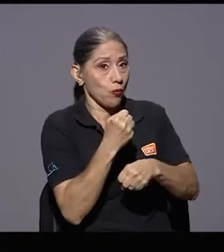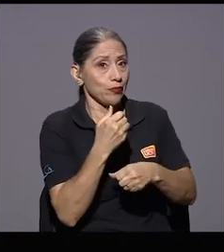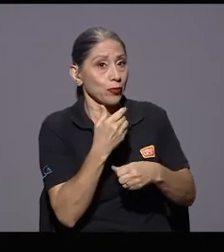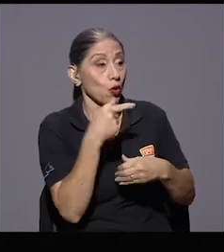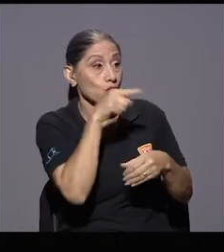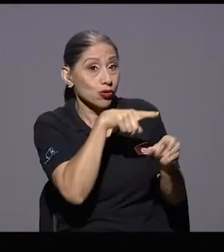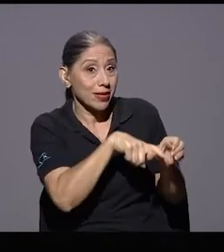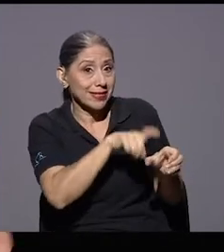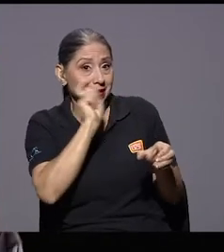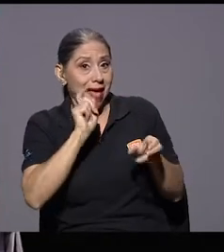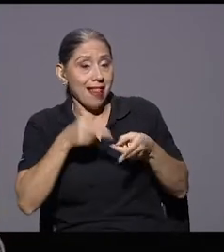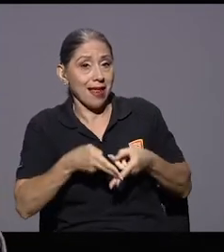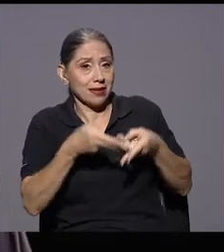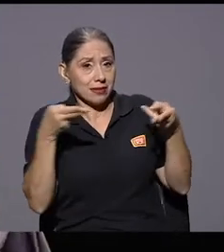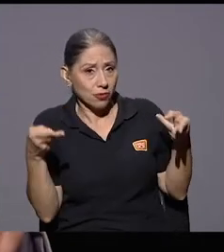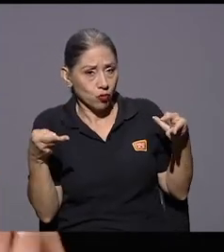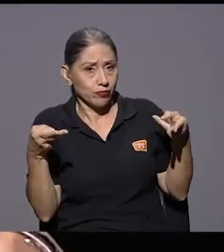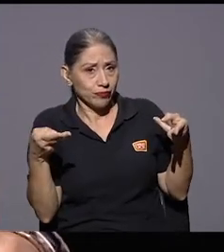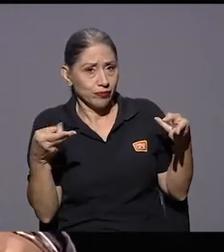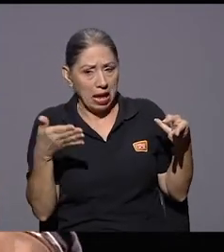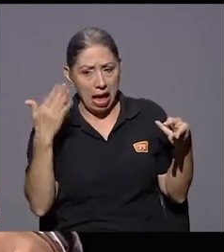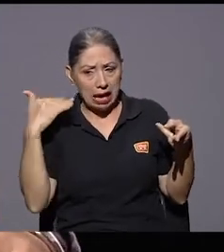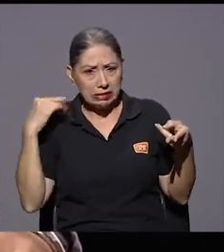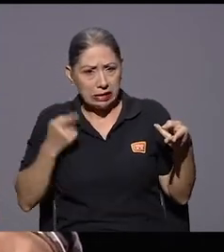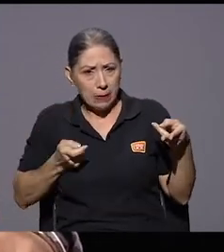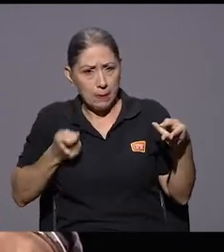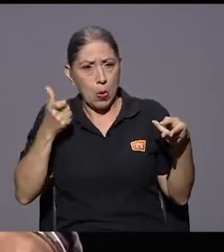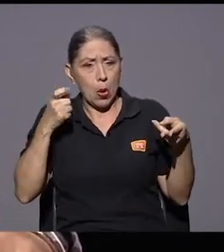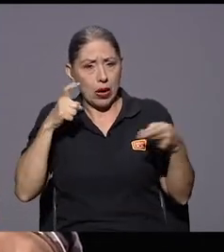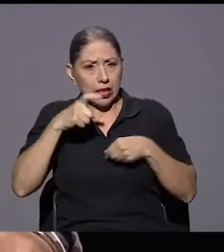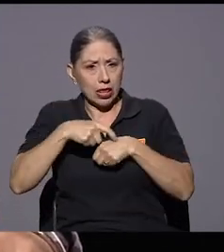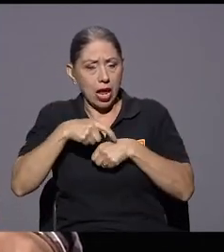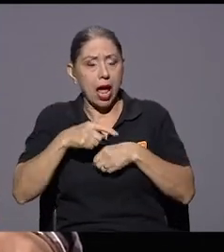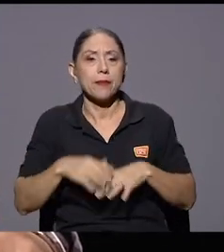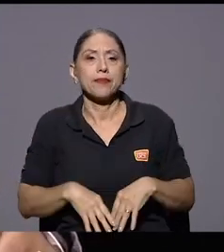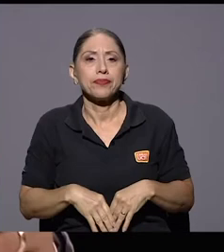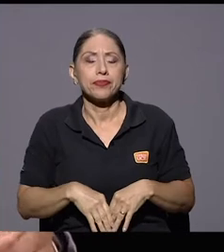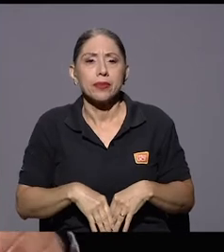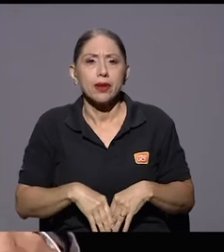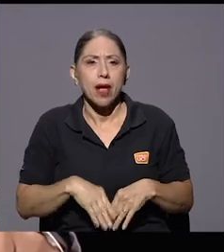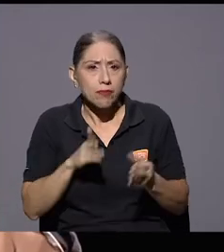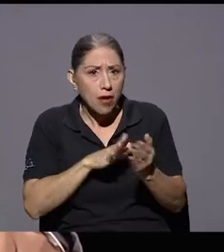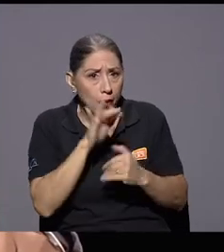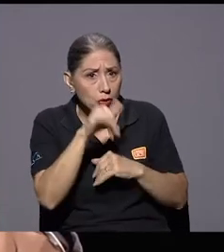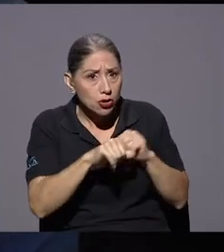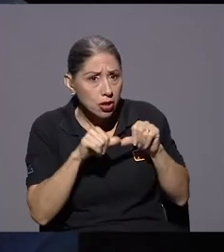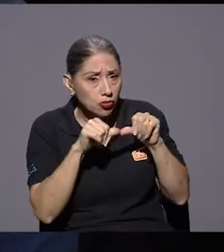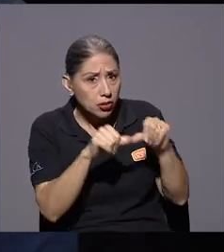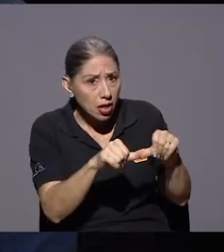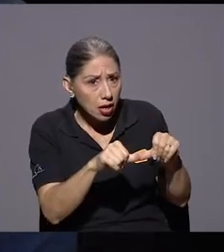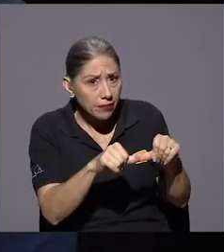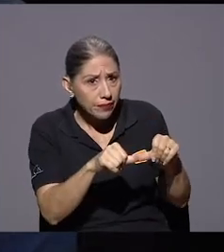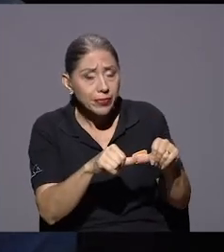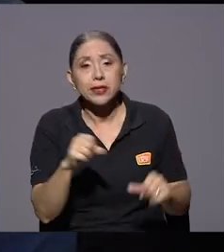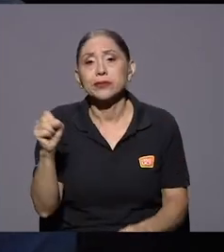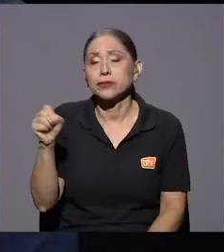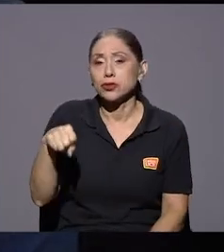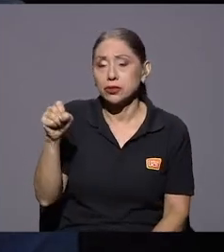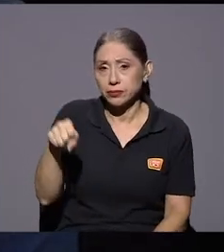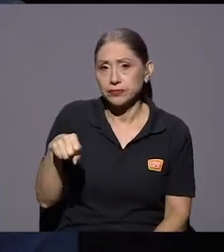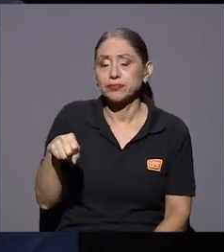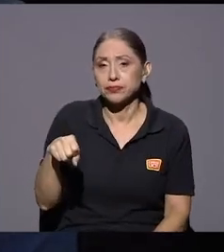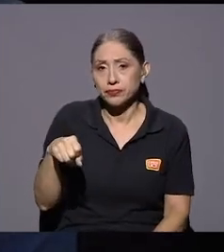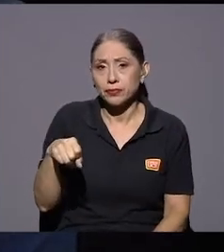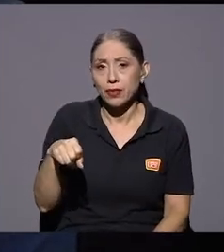el periodo de coronación hace algunos días y el proyecto sigue Gustavo si tengo que decir